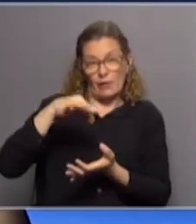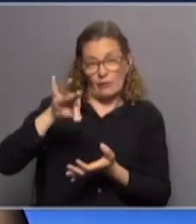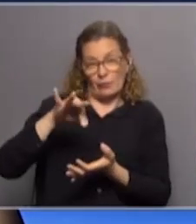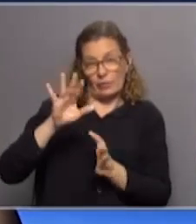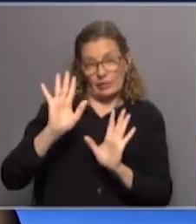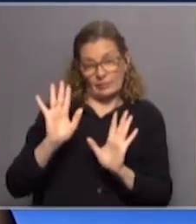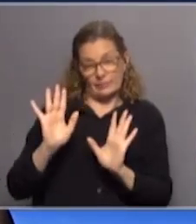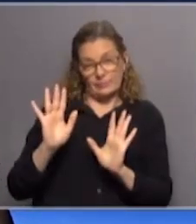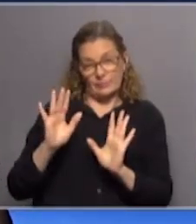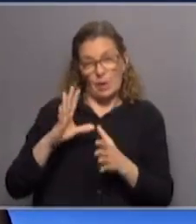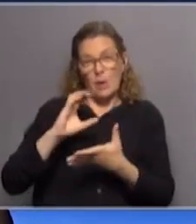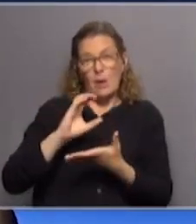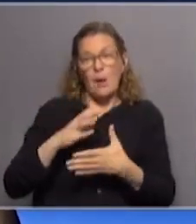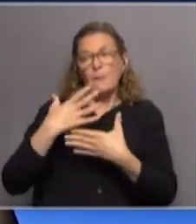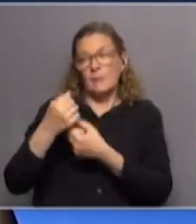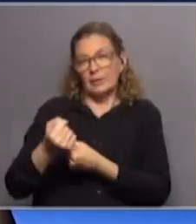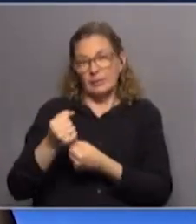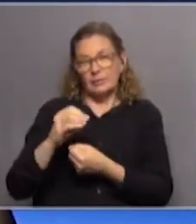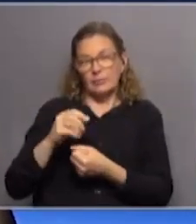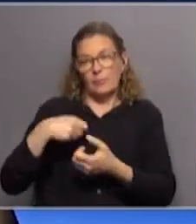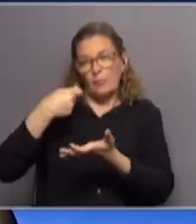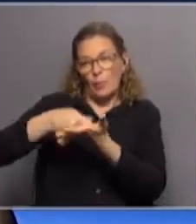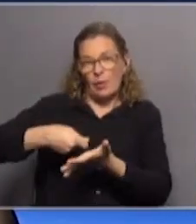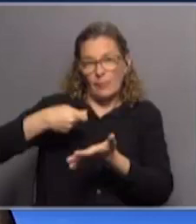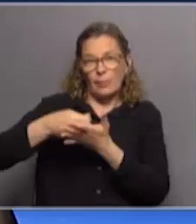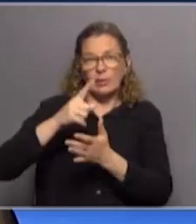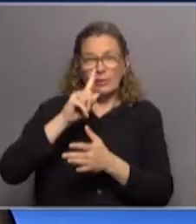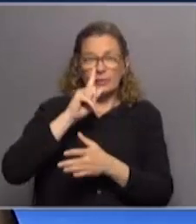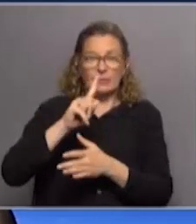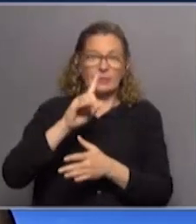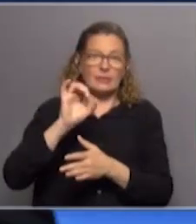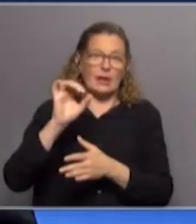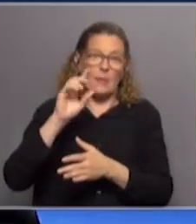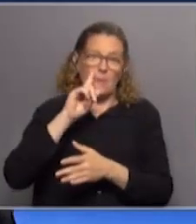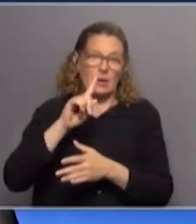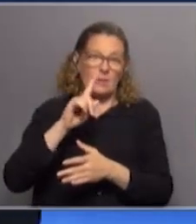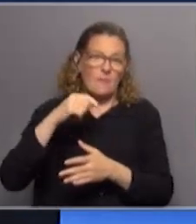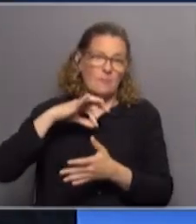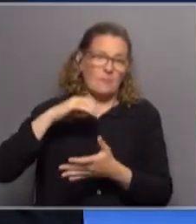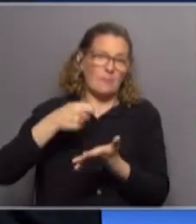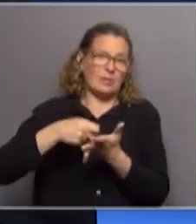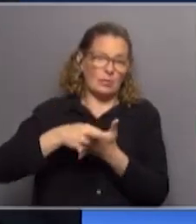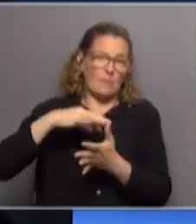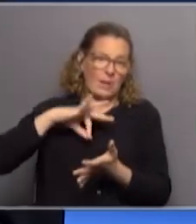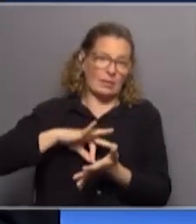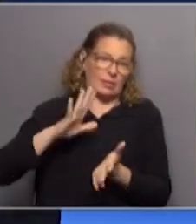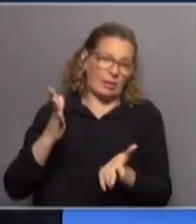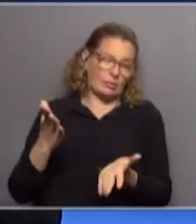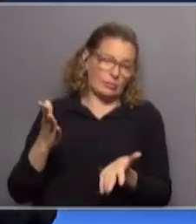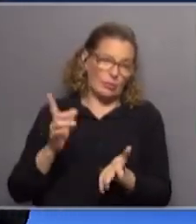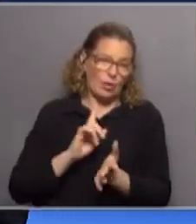mediológico ¿no? no vamos a ir a la Junta a Casa de Galicia que ponga 100 mil pesos todos los meses para pagar los salarios ¿no? y eso